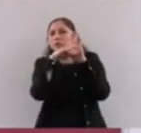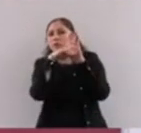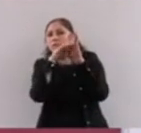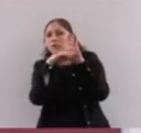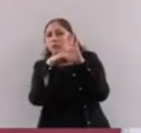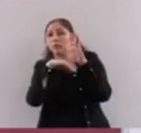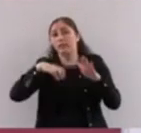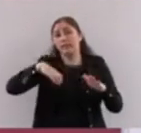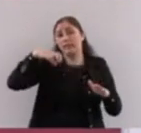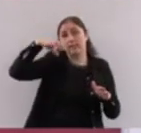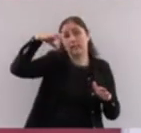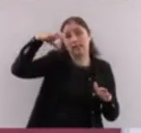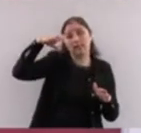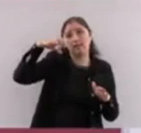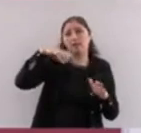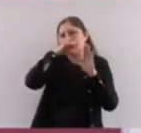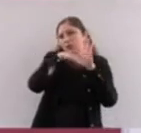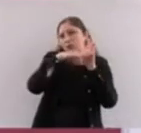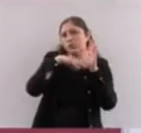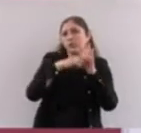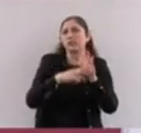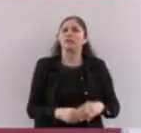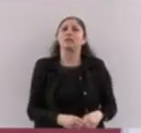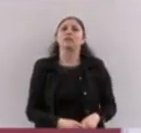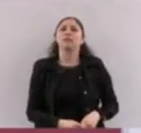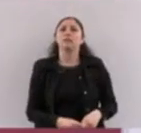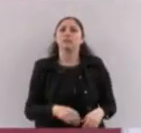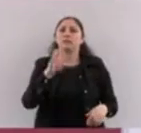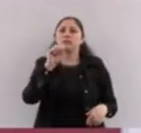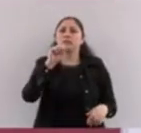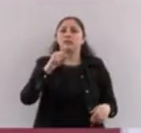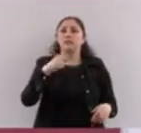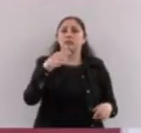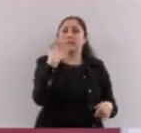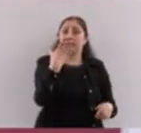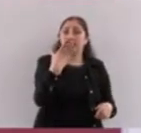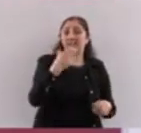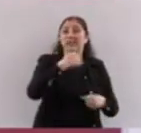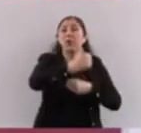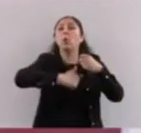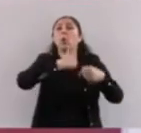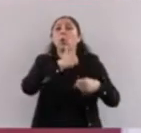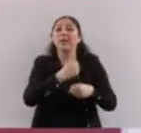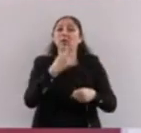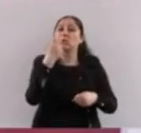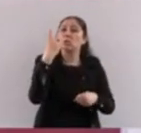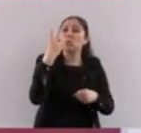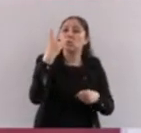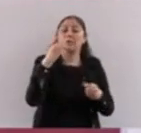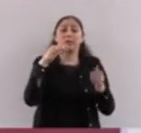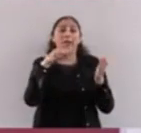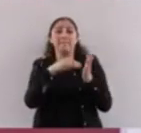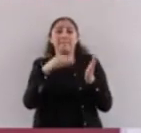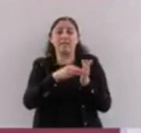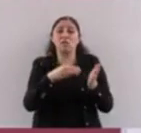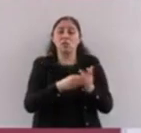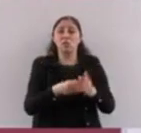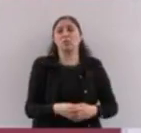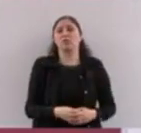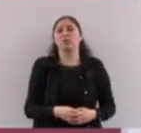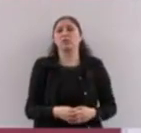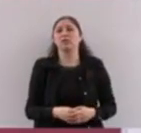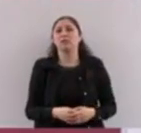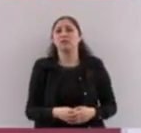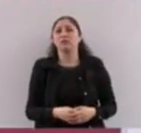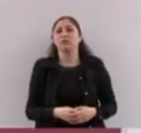65 años. Y entonces, de esta manera, 2 millones 600 mil adultos mayores se